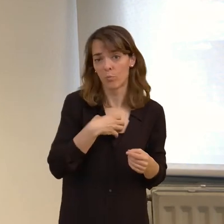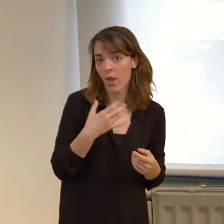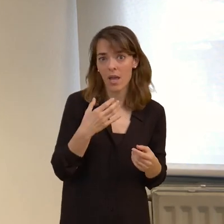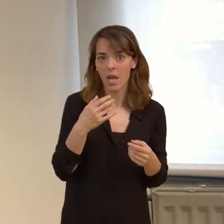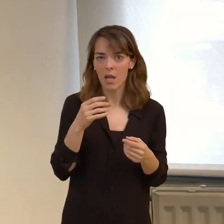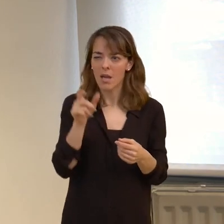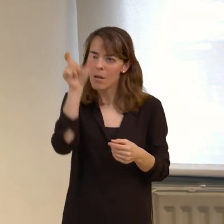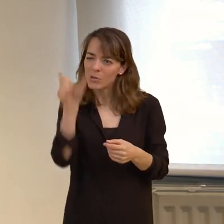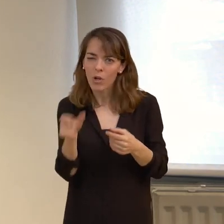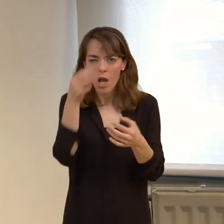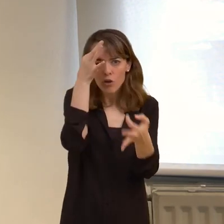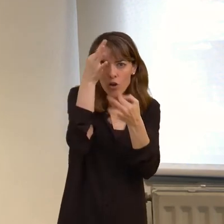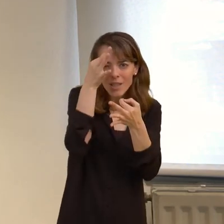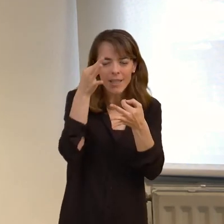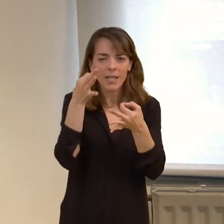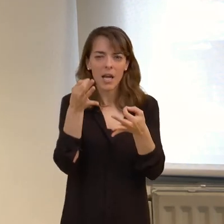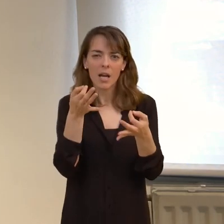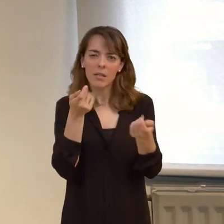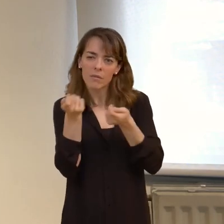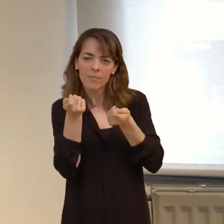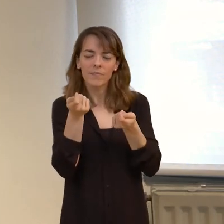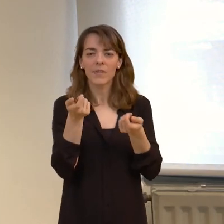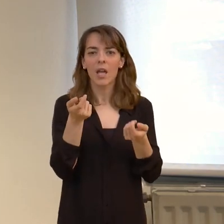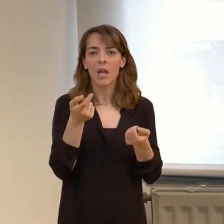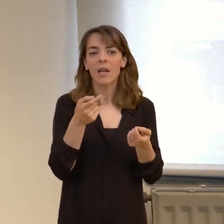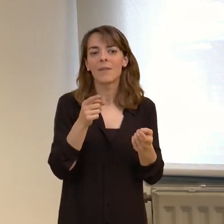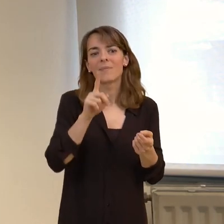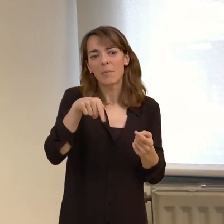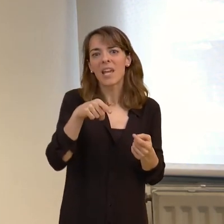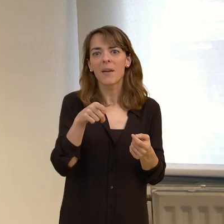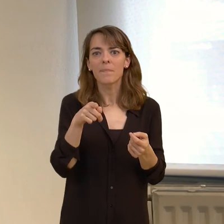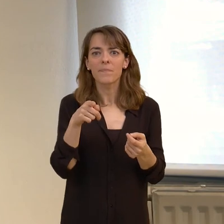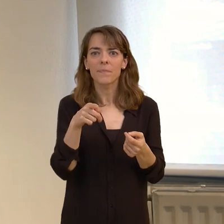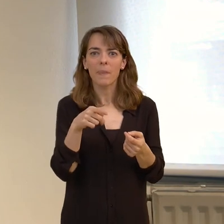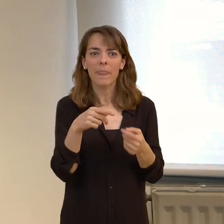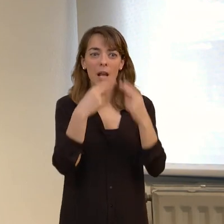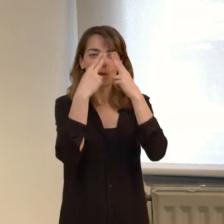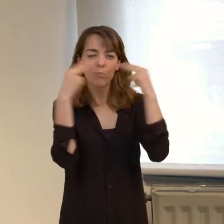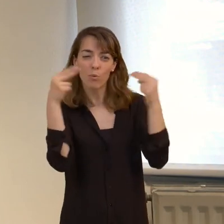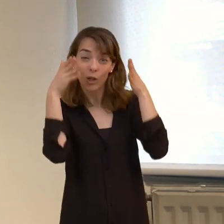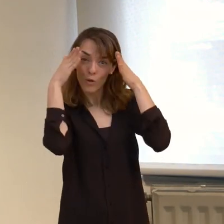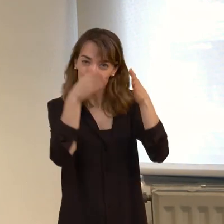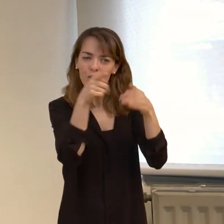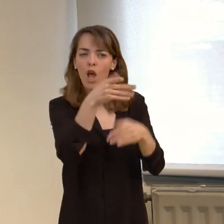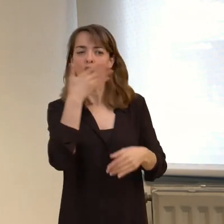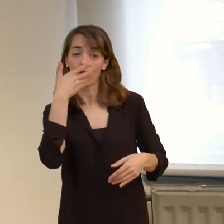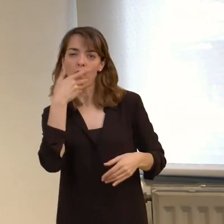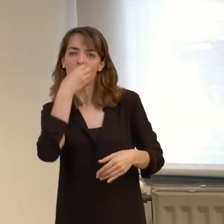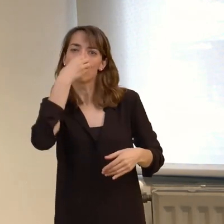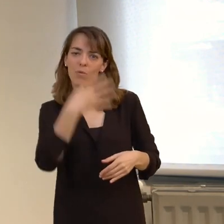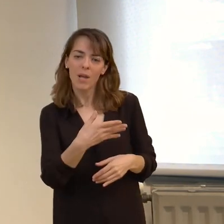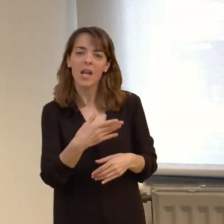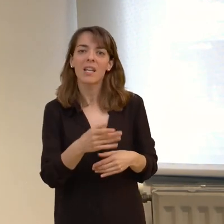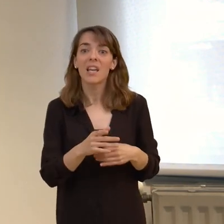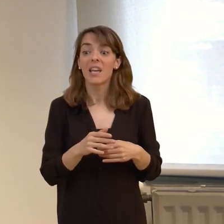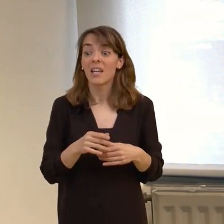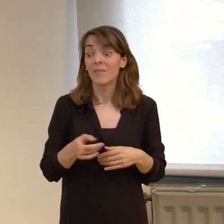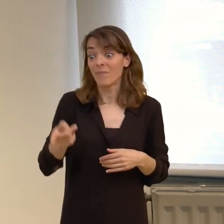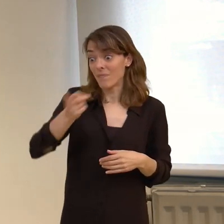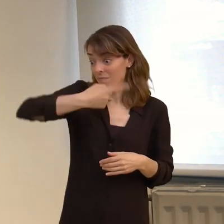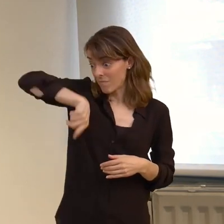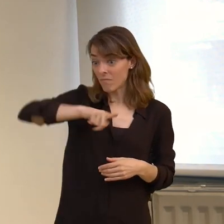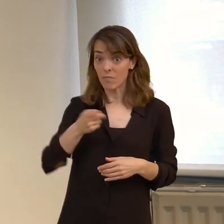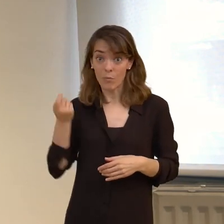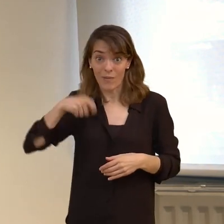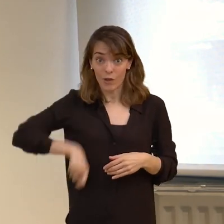y tienen que dominar una serie de aspectos aparte de conocer muy bien al público al que se dirigen. De hecho, aquí entre nuestros profesionales,